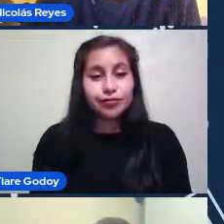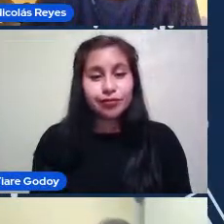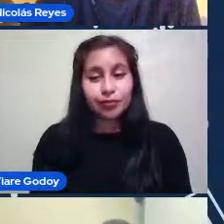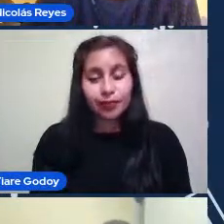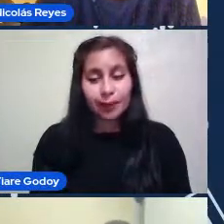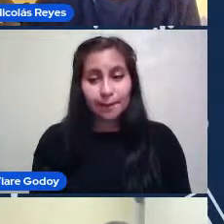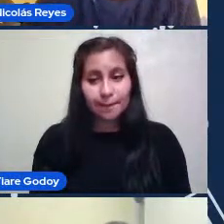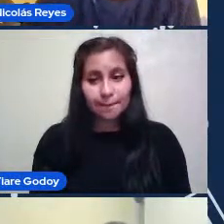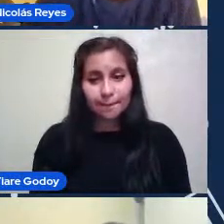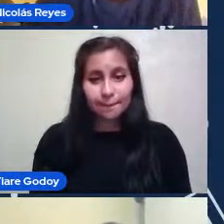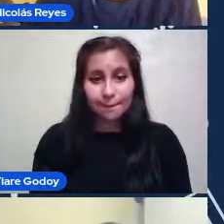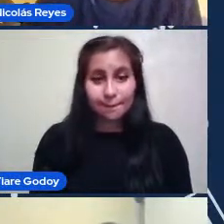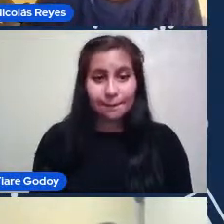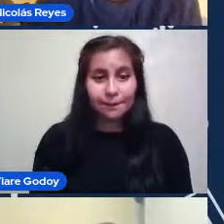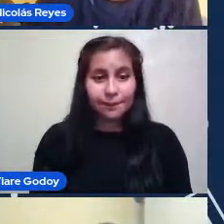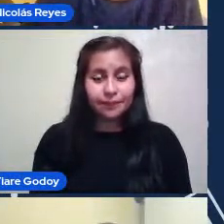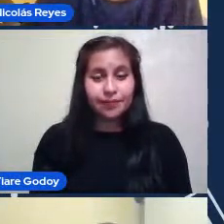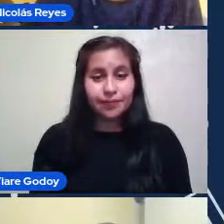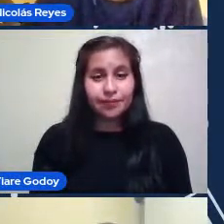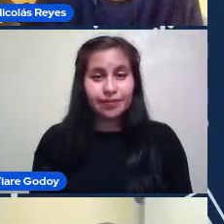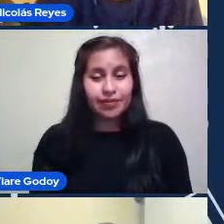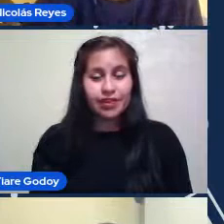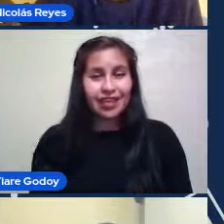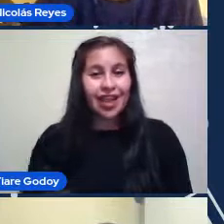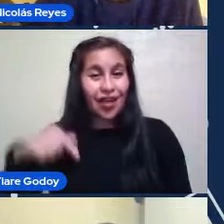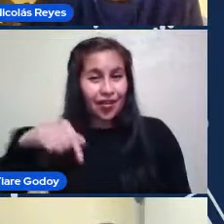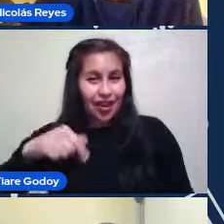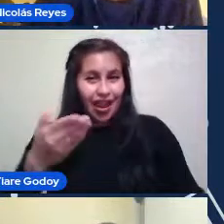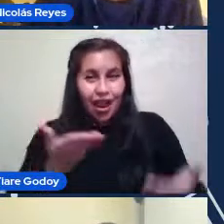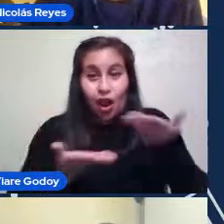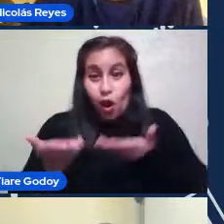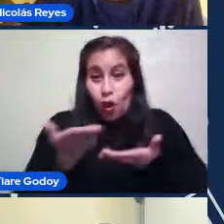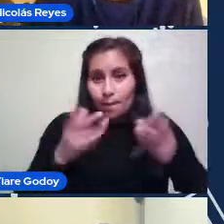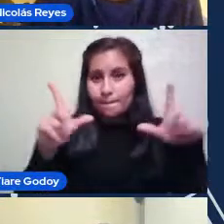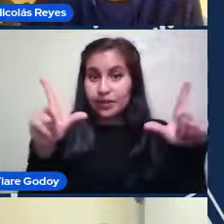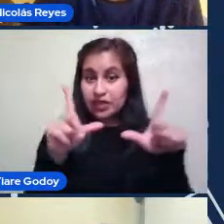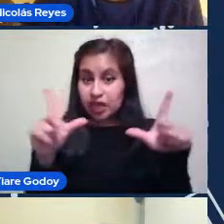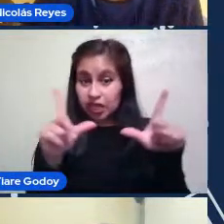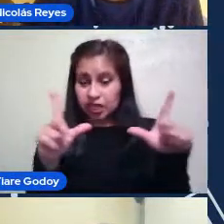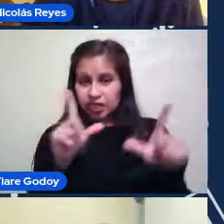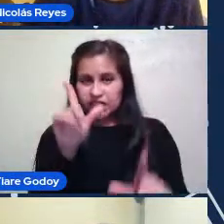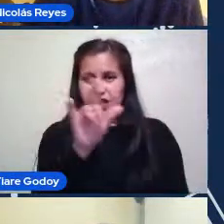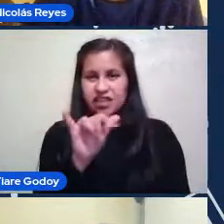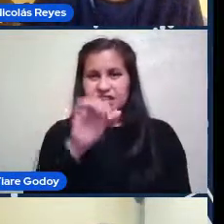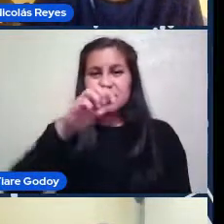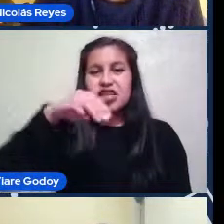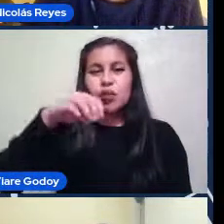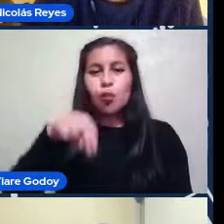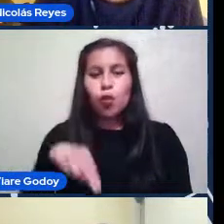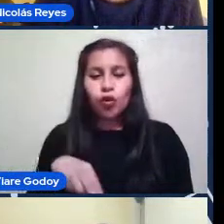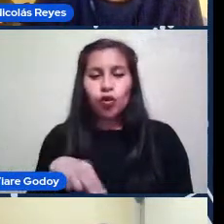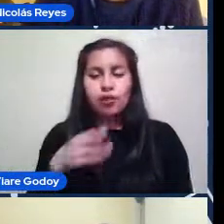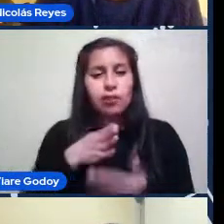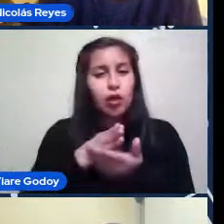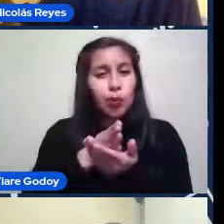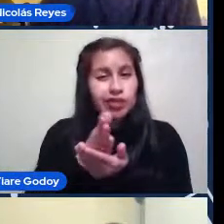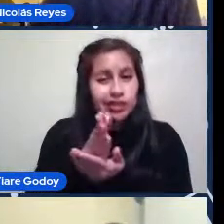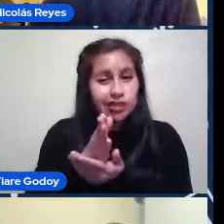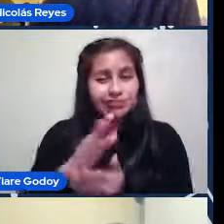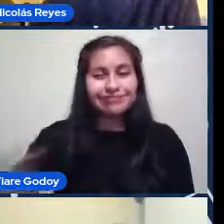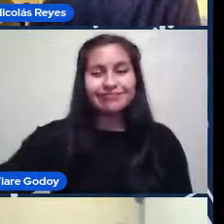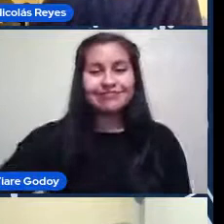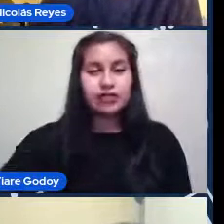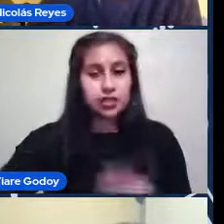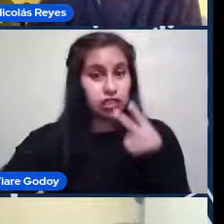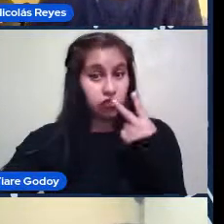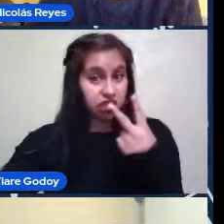bueno, ahí está. Dejo compartida la pantalla de Simón para que inicie la transmisión. O sea, ahí está.